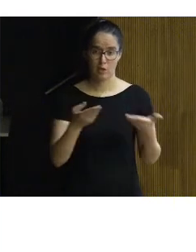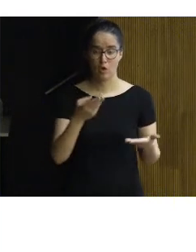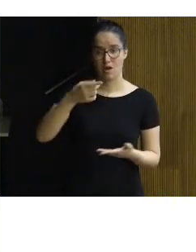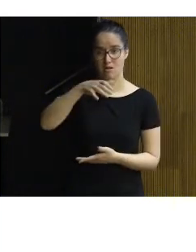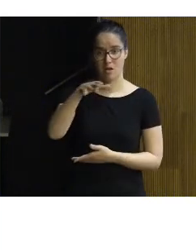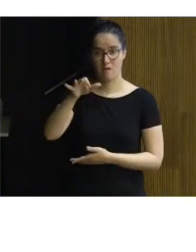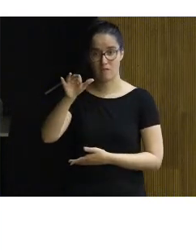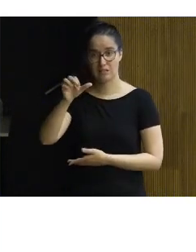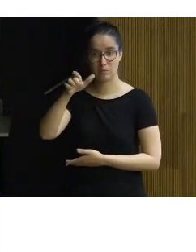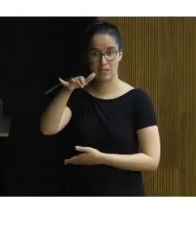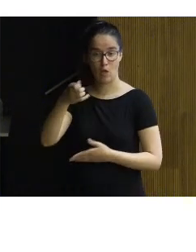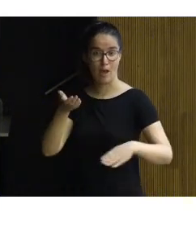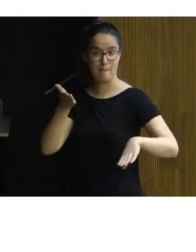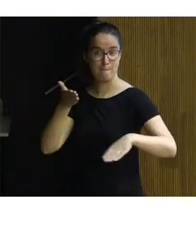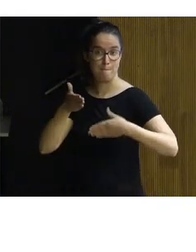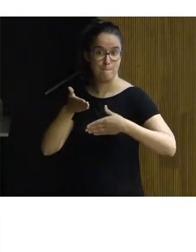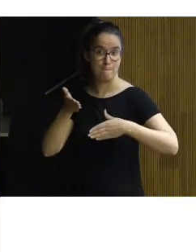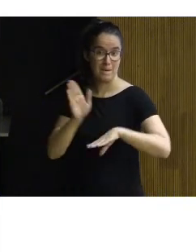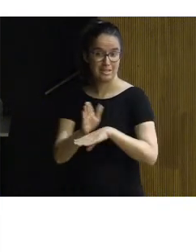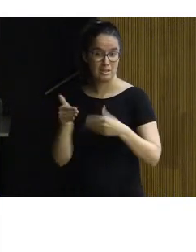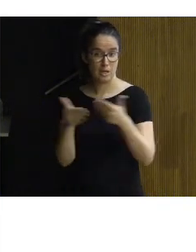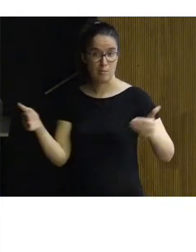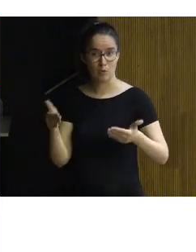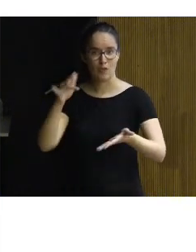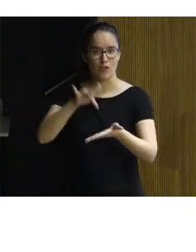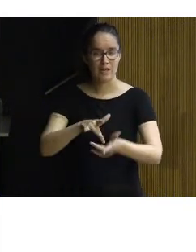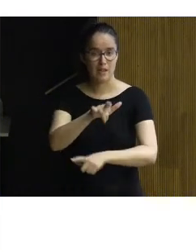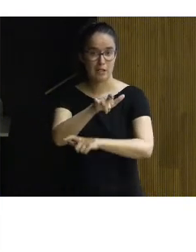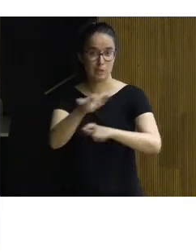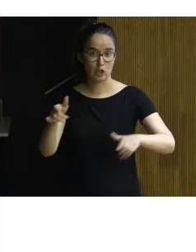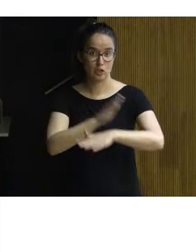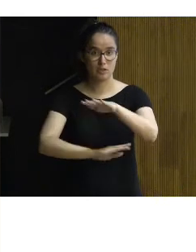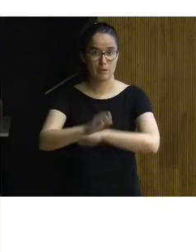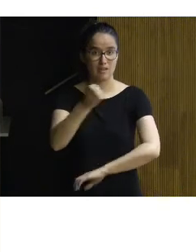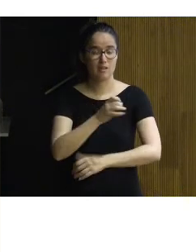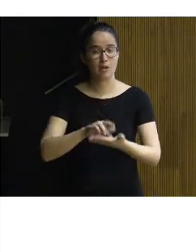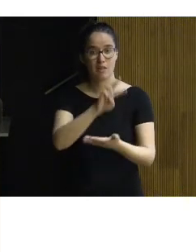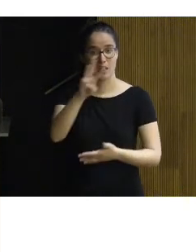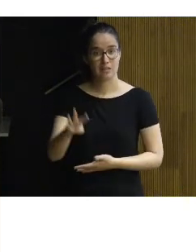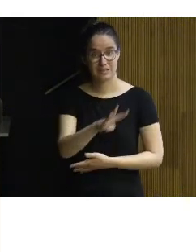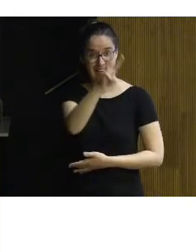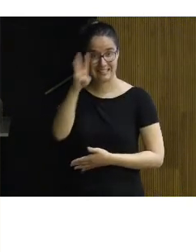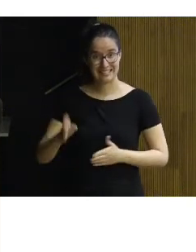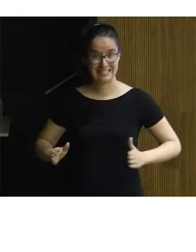Peinado a presentar este proyecto con motivo del Día de las Personas con Discapacidad que es el 3 de diciembre San Francisco Javier